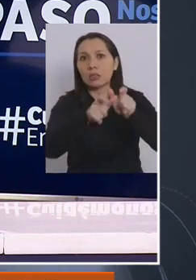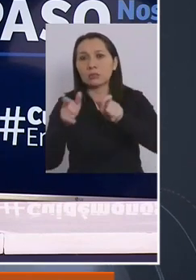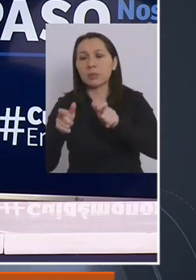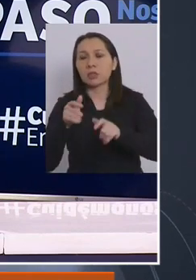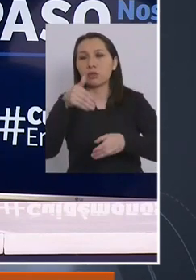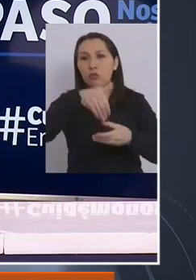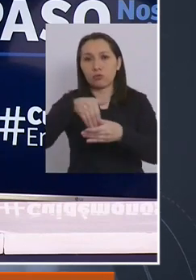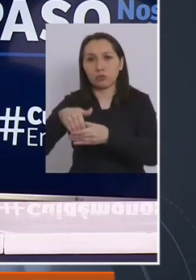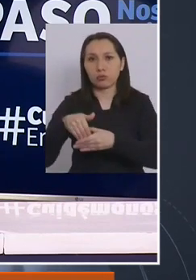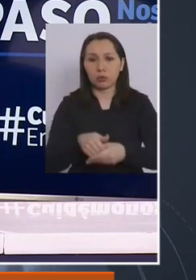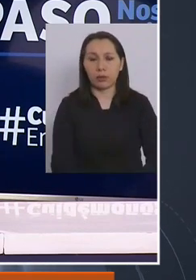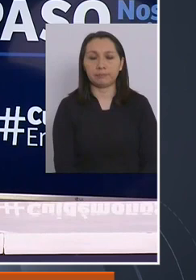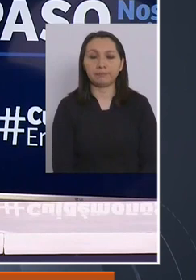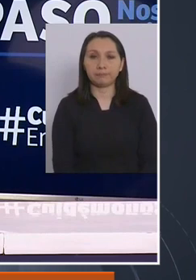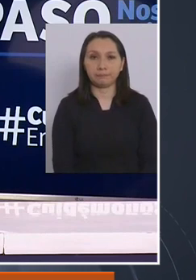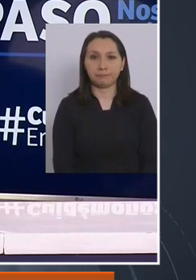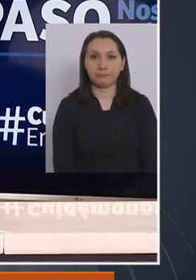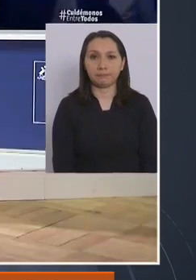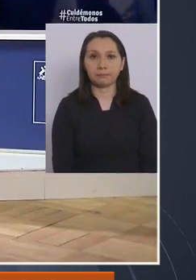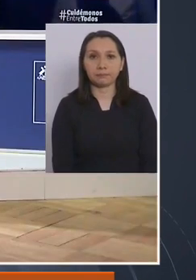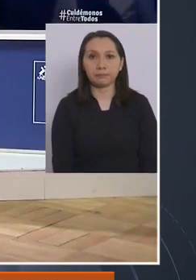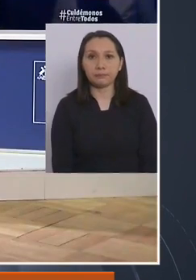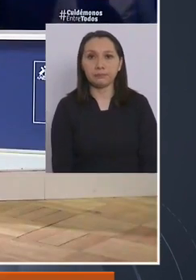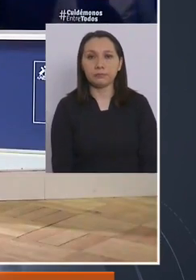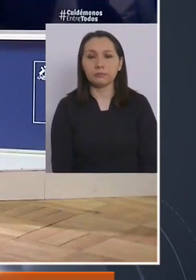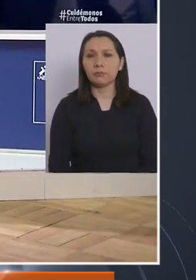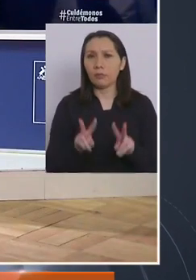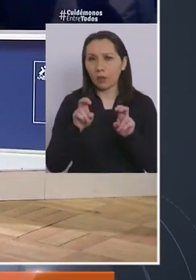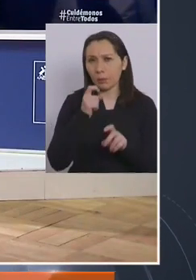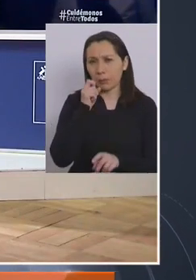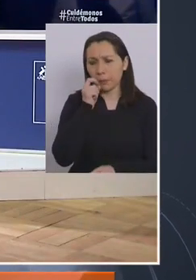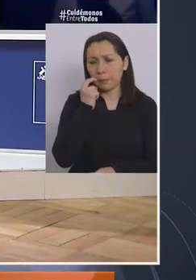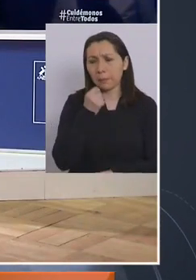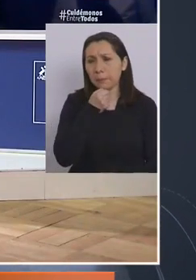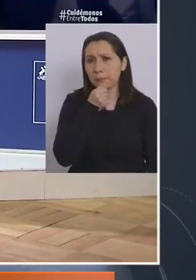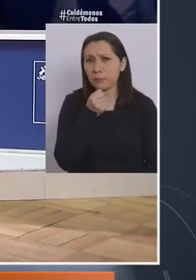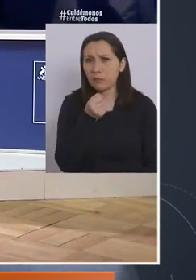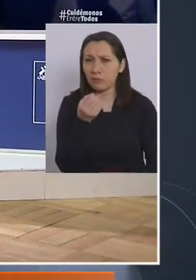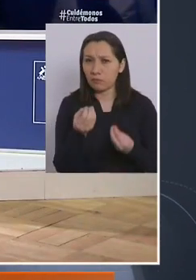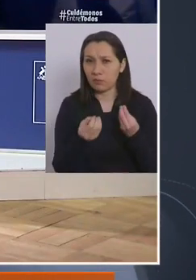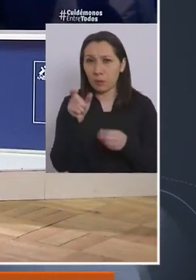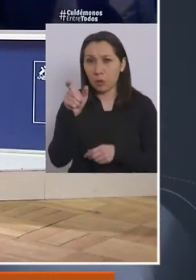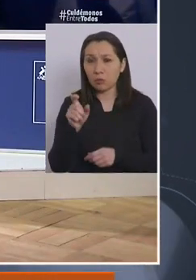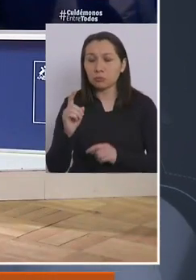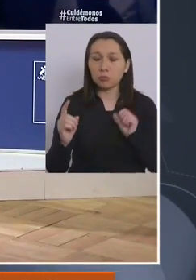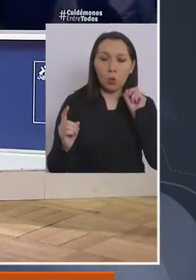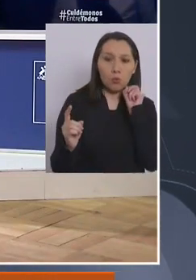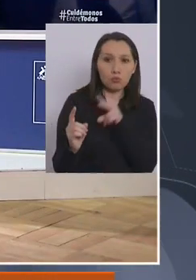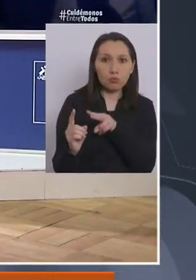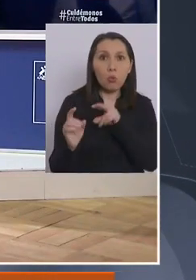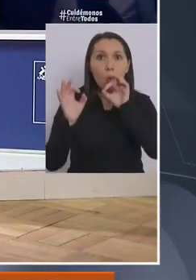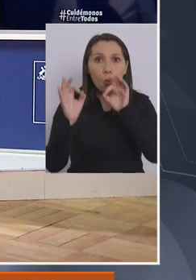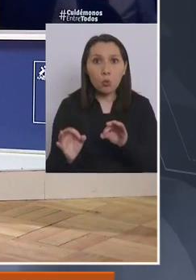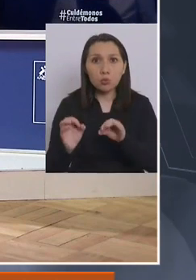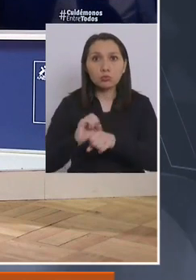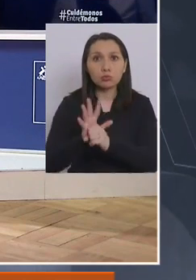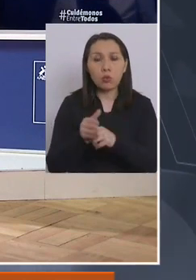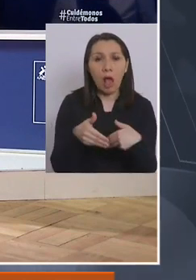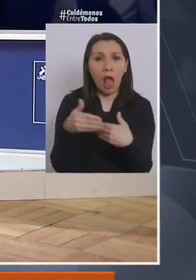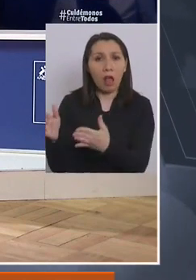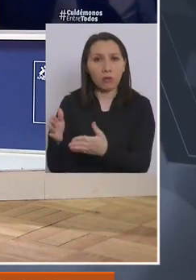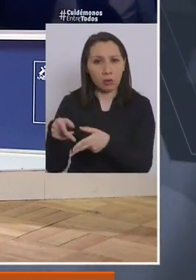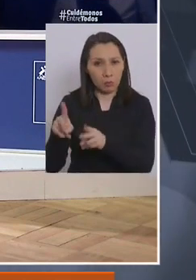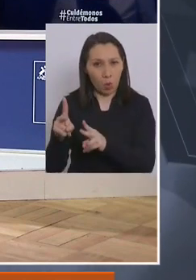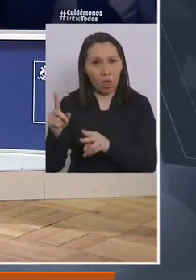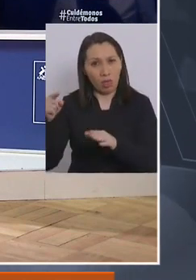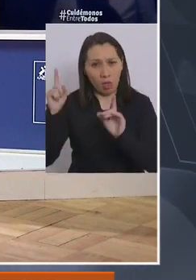de los votantes. En ese sentido, una persona que sea hallada, fiscalizada en exterior, ¿se le va a